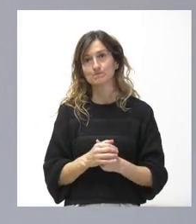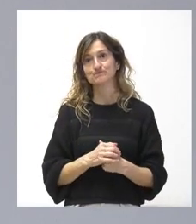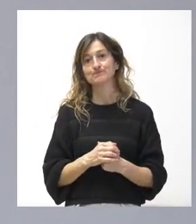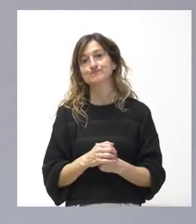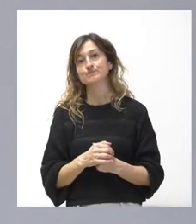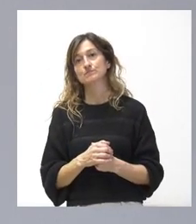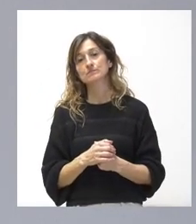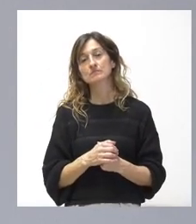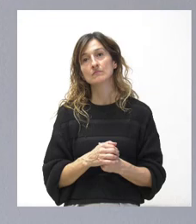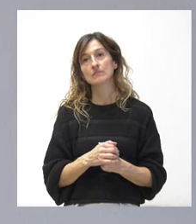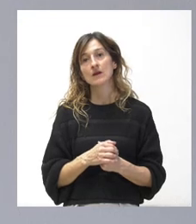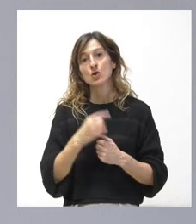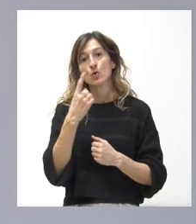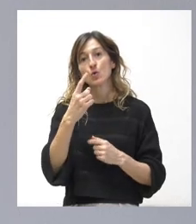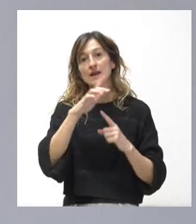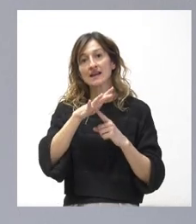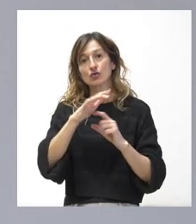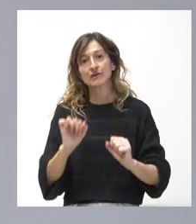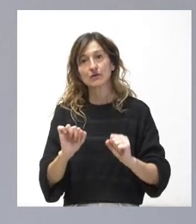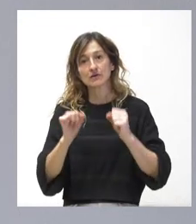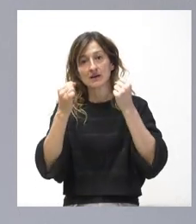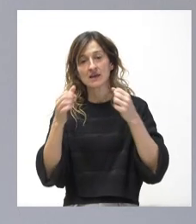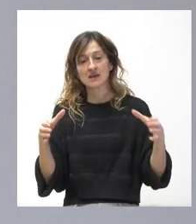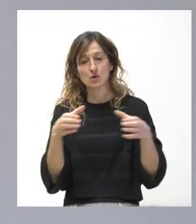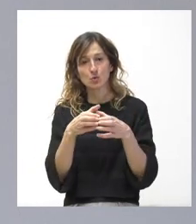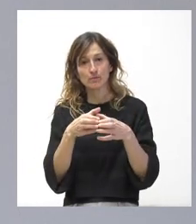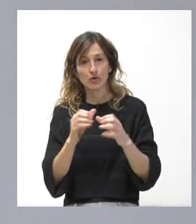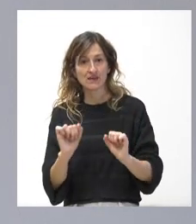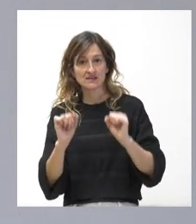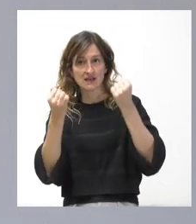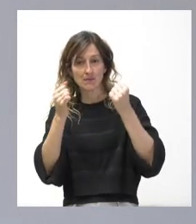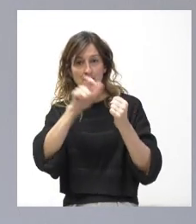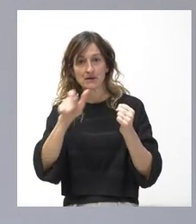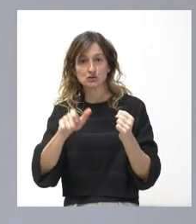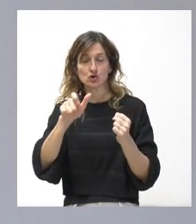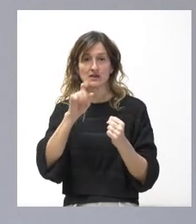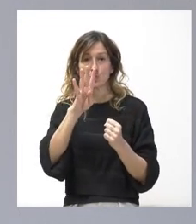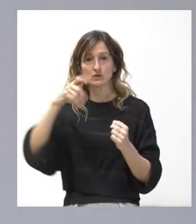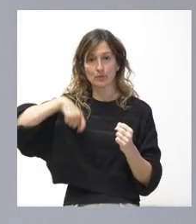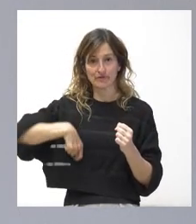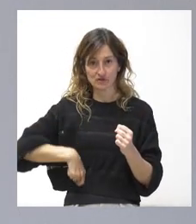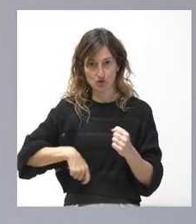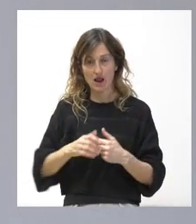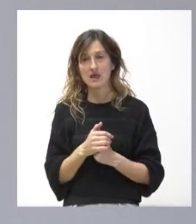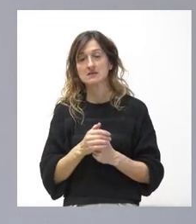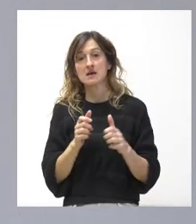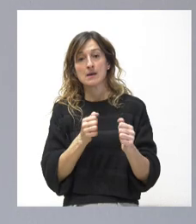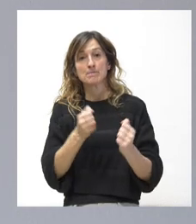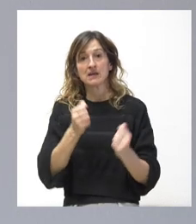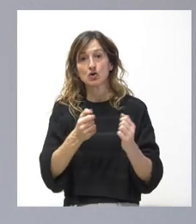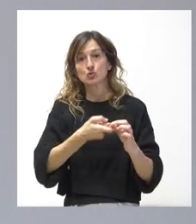El ofrecimiento es de un helicóptero de rescate y grupo de rescate y salvamento con cuatro profesionales, piloto, gruista,